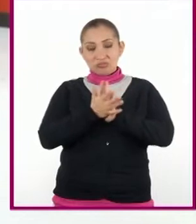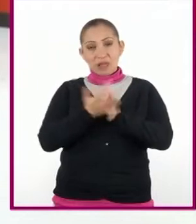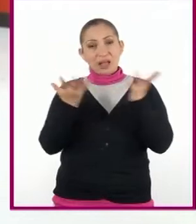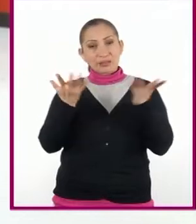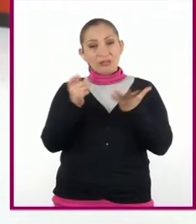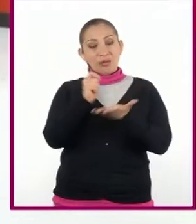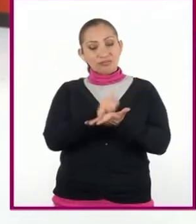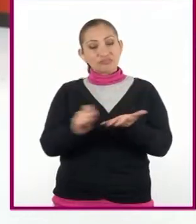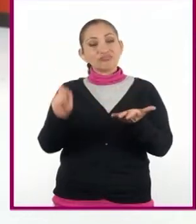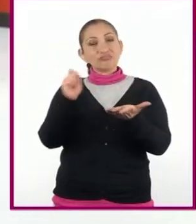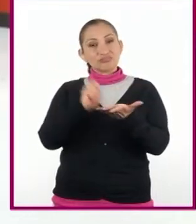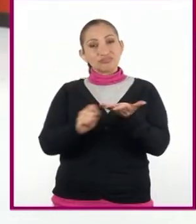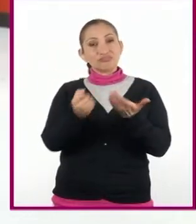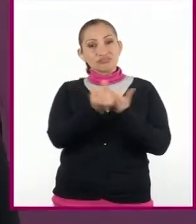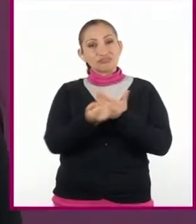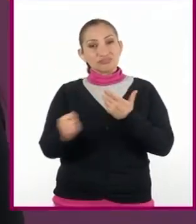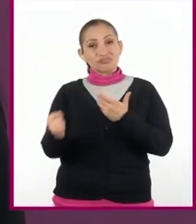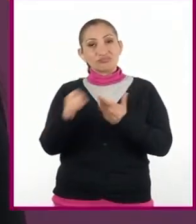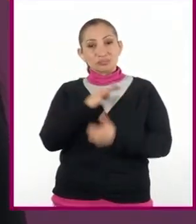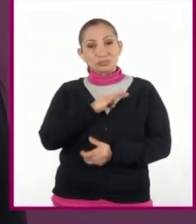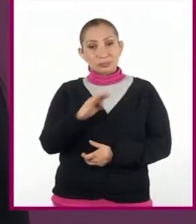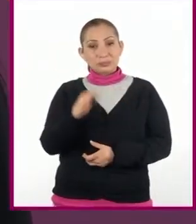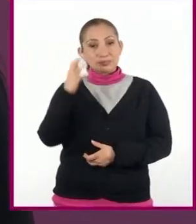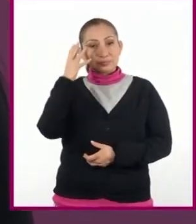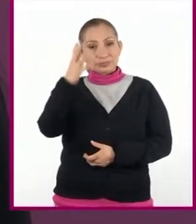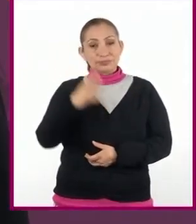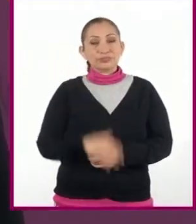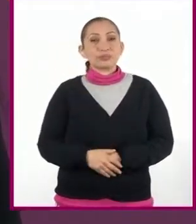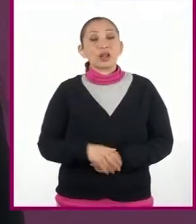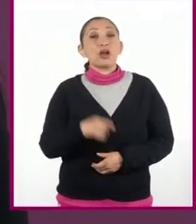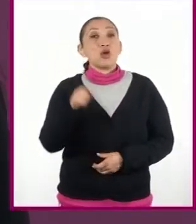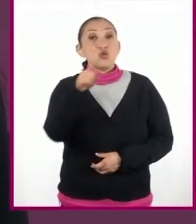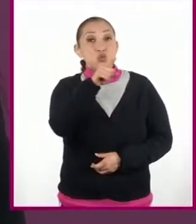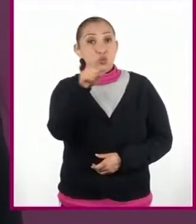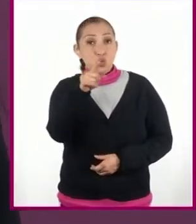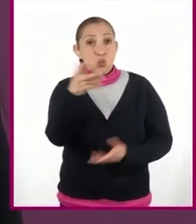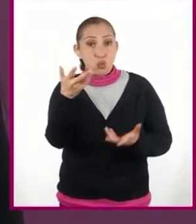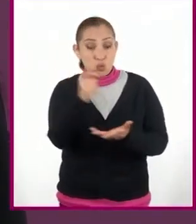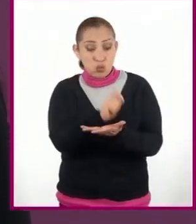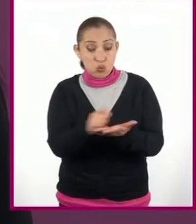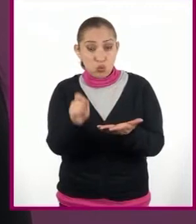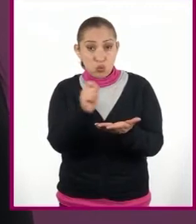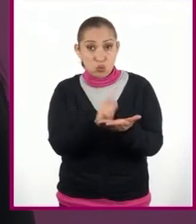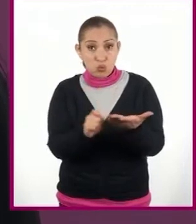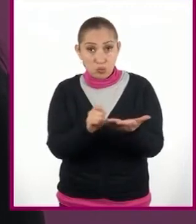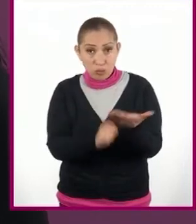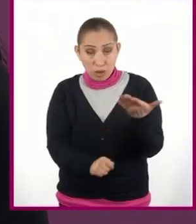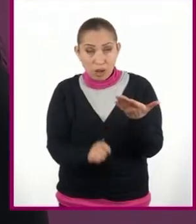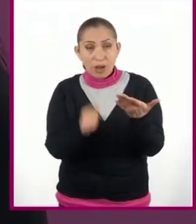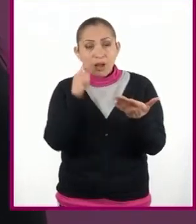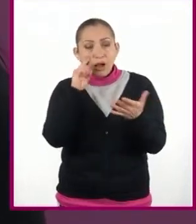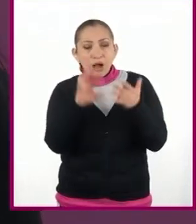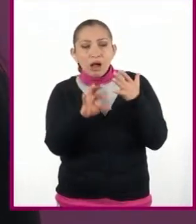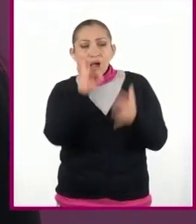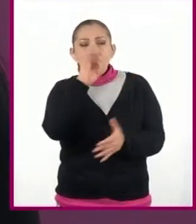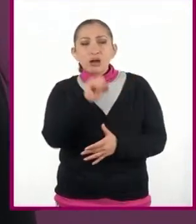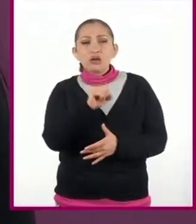rato en los escritores y cuentistas que todos podemos ser. Como escritores debemos identificar los subgéneros para la